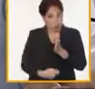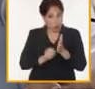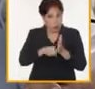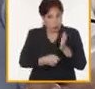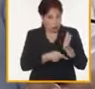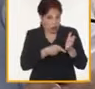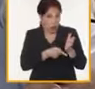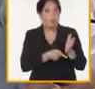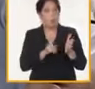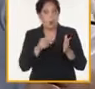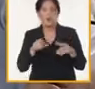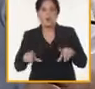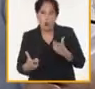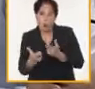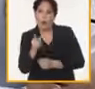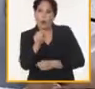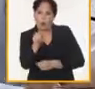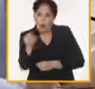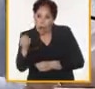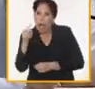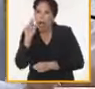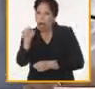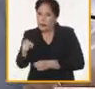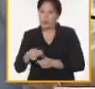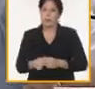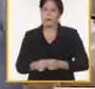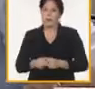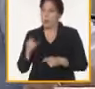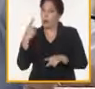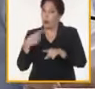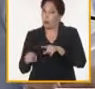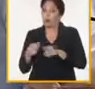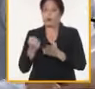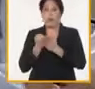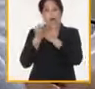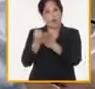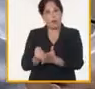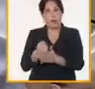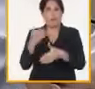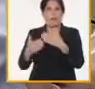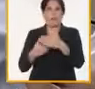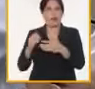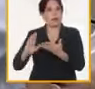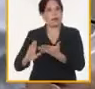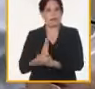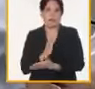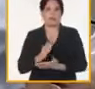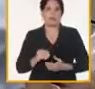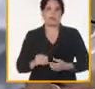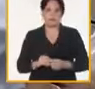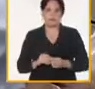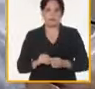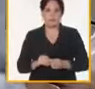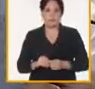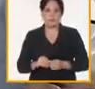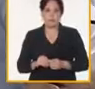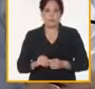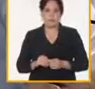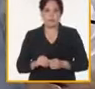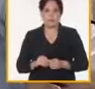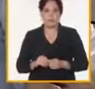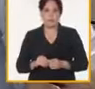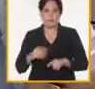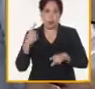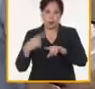ratificó vaya a los mercados y también ayudar en destrabar cualquier problemática ahí que esté incidiendo en el tema de la producción de